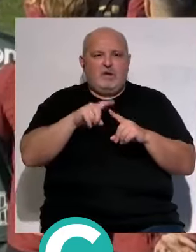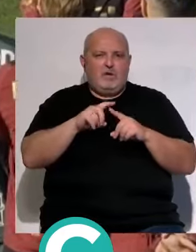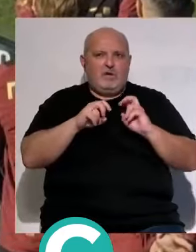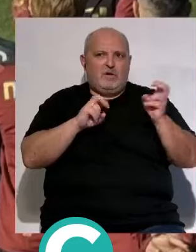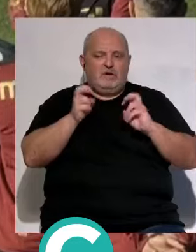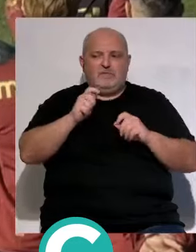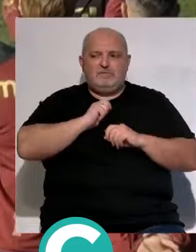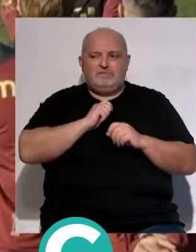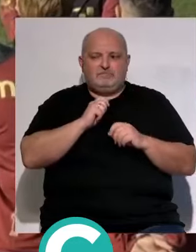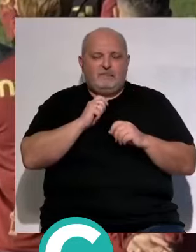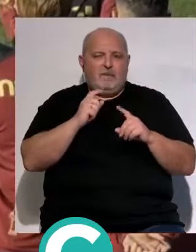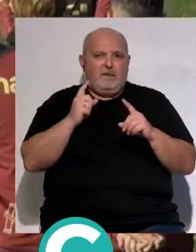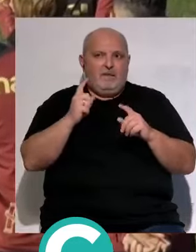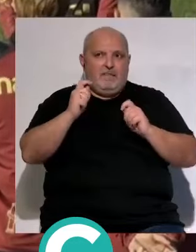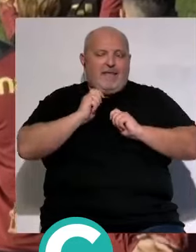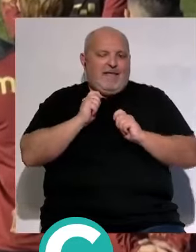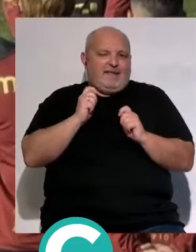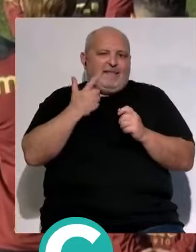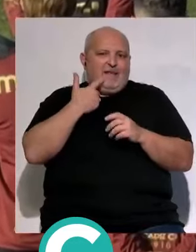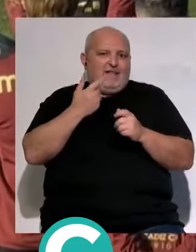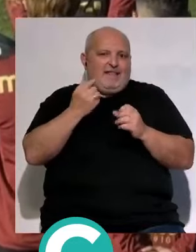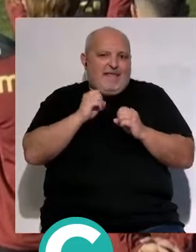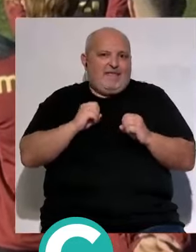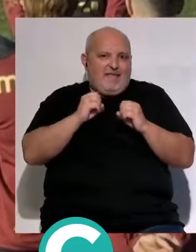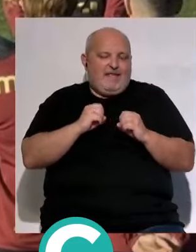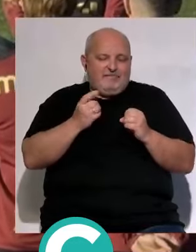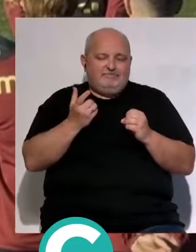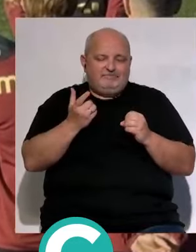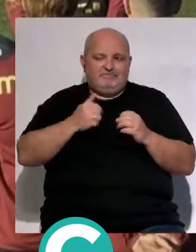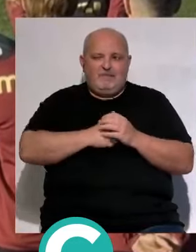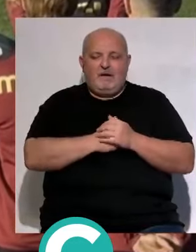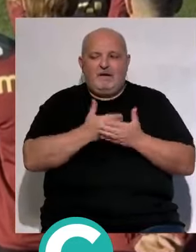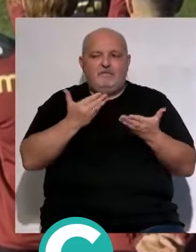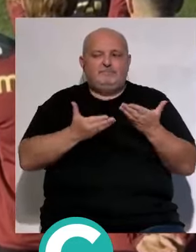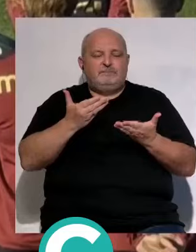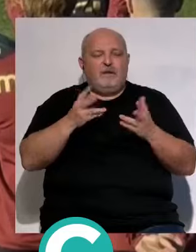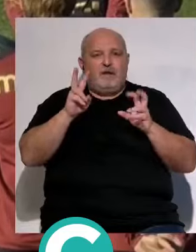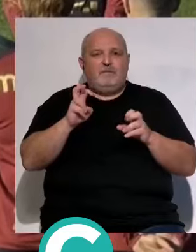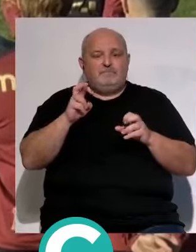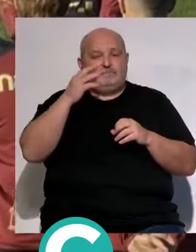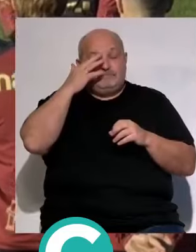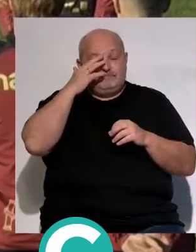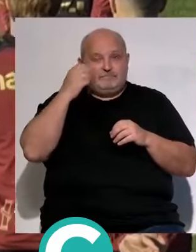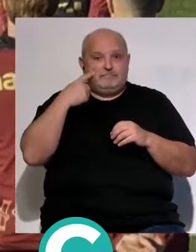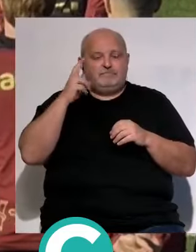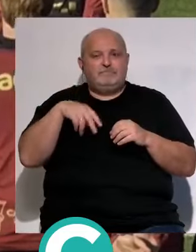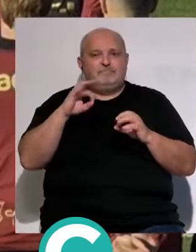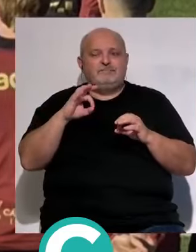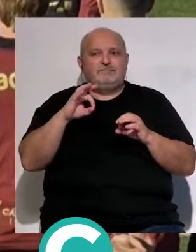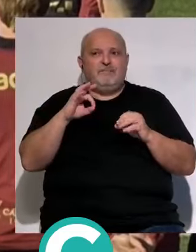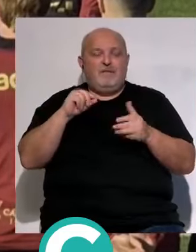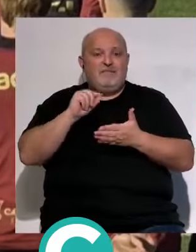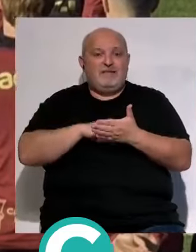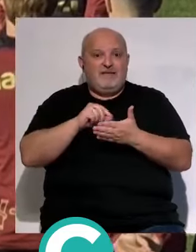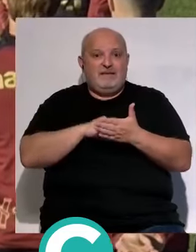Correa descendió con el Elche no tiene nada que ver pero hemos de reconocer que todo lo que hemos